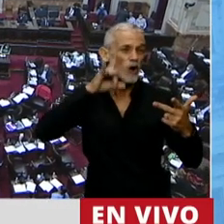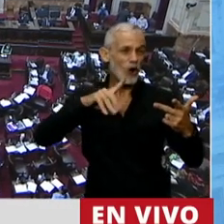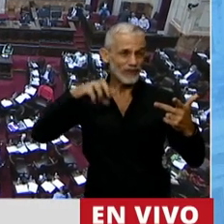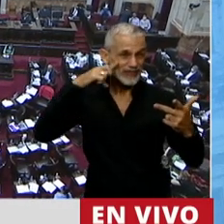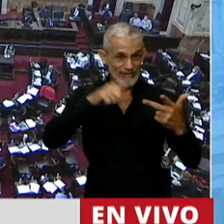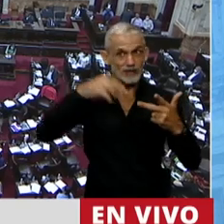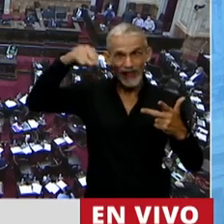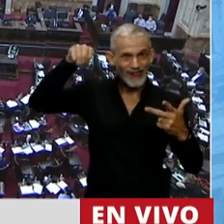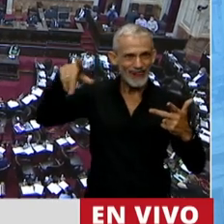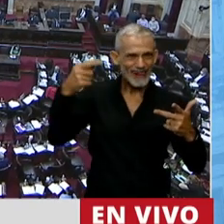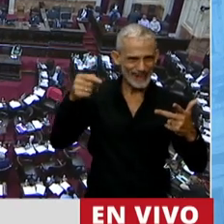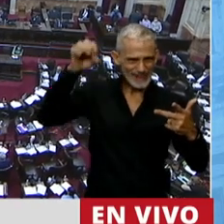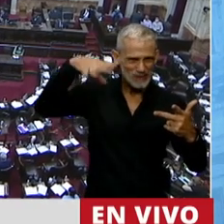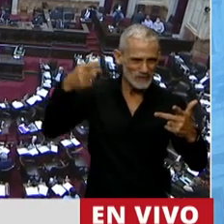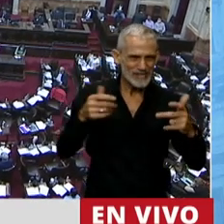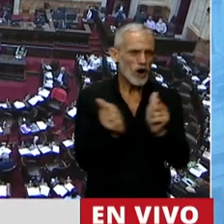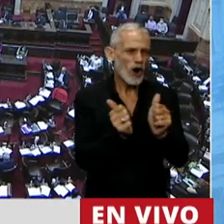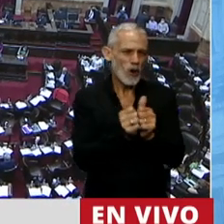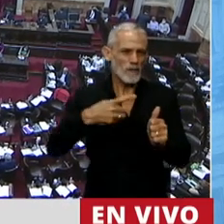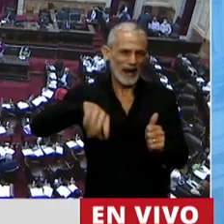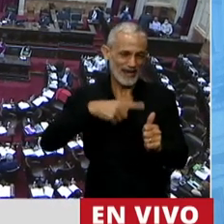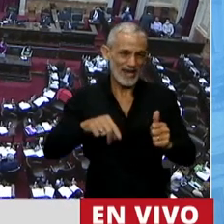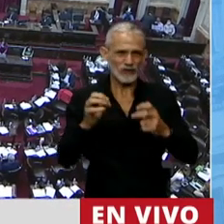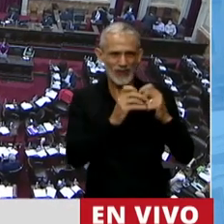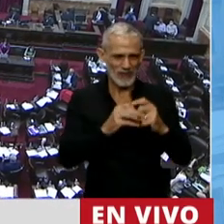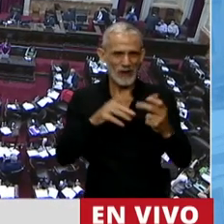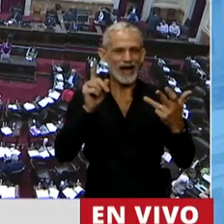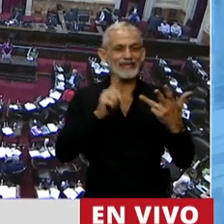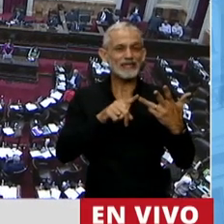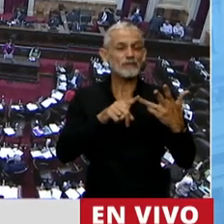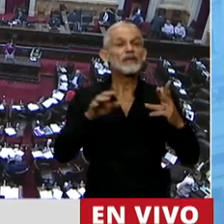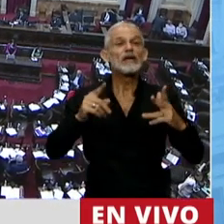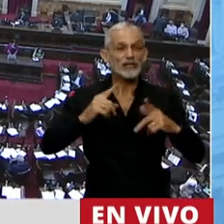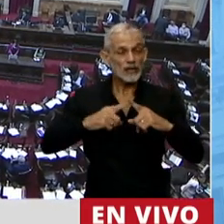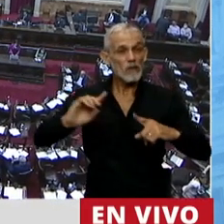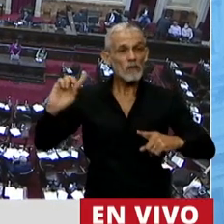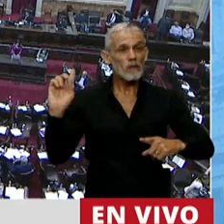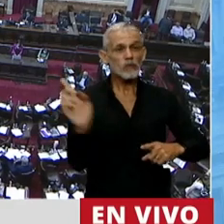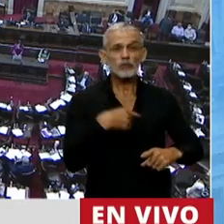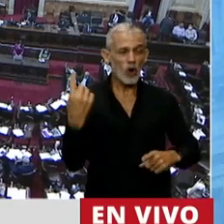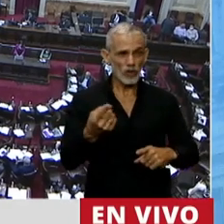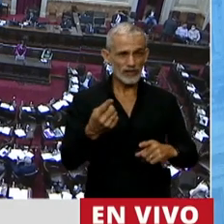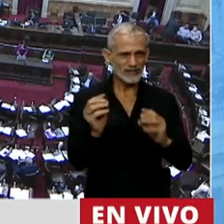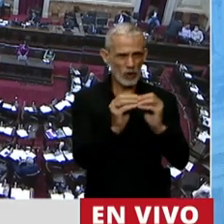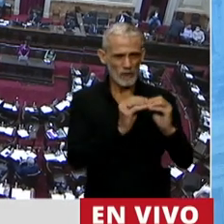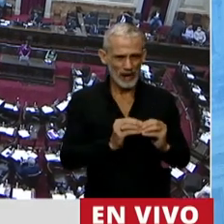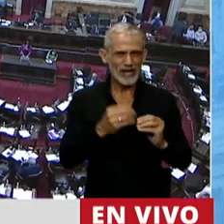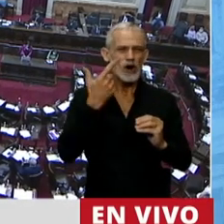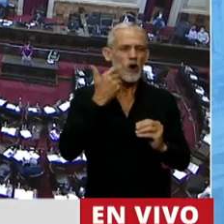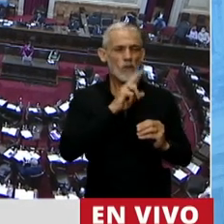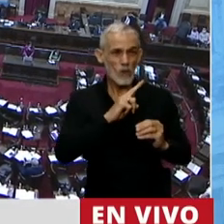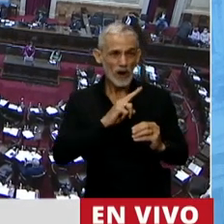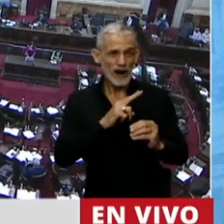estuvieron acá también acompañando este debate. Y por todas aquellas compañeras y